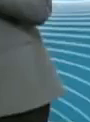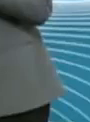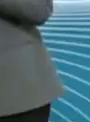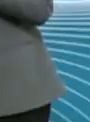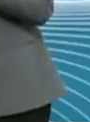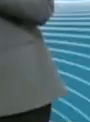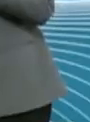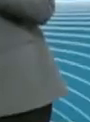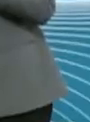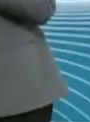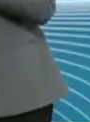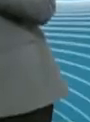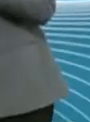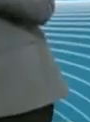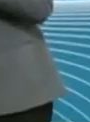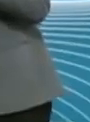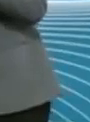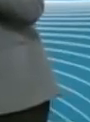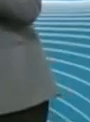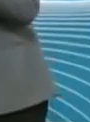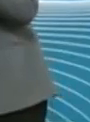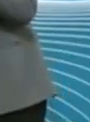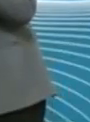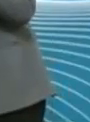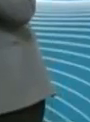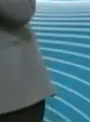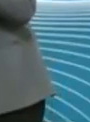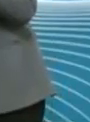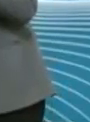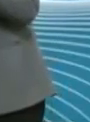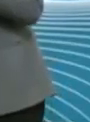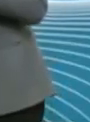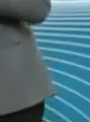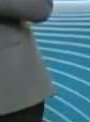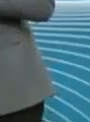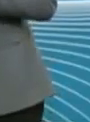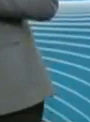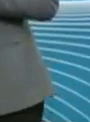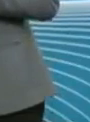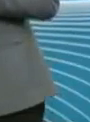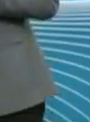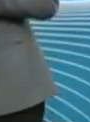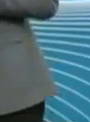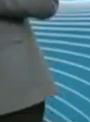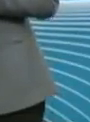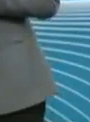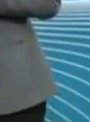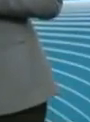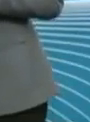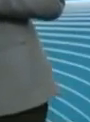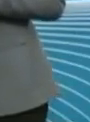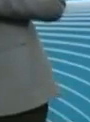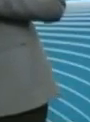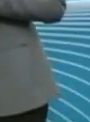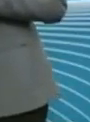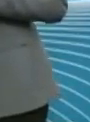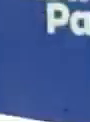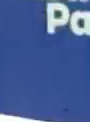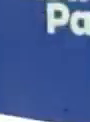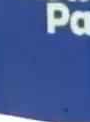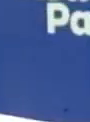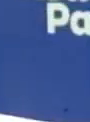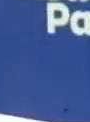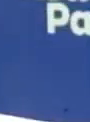Ministerio de Ecosocialismo paralizó la construcción de las canchas de pádel en Baruta. Esto es un conflicto que yo vi